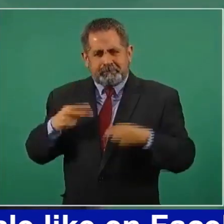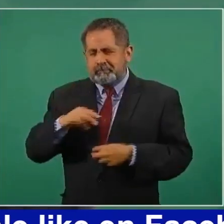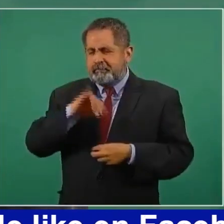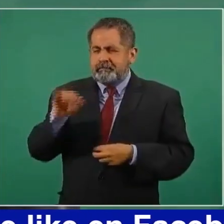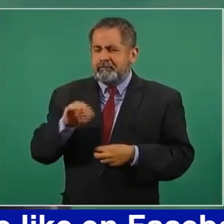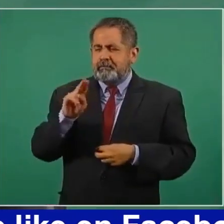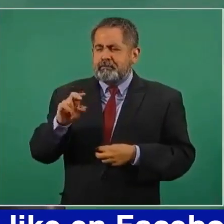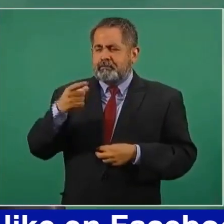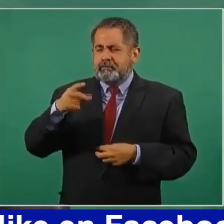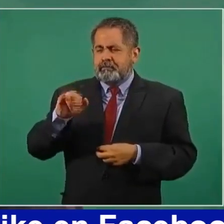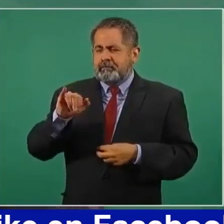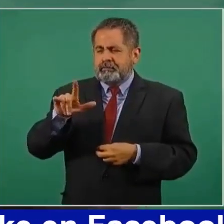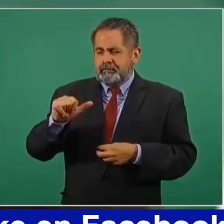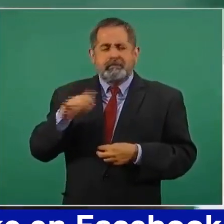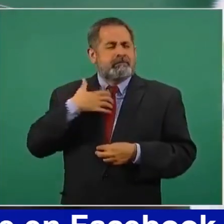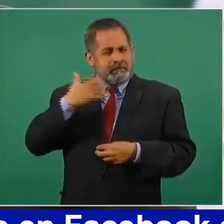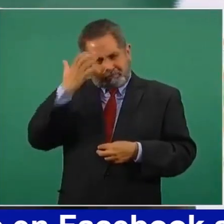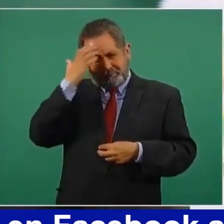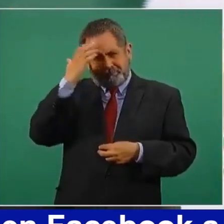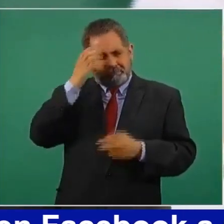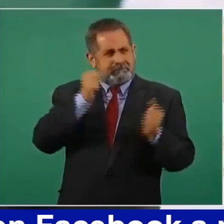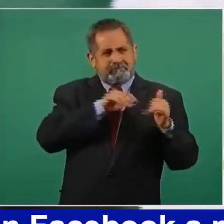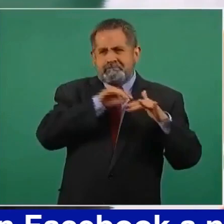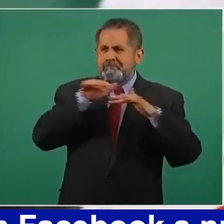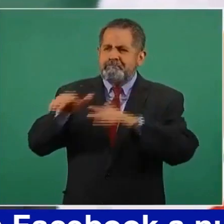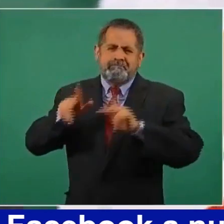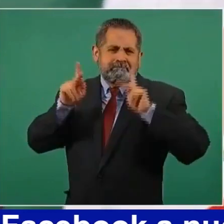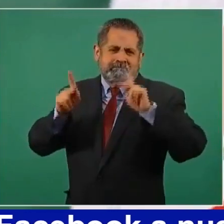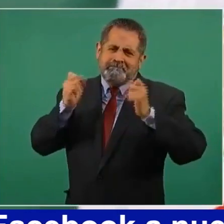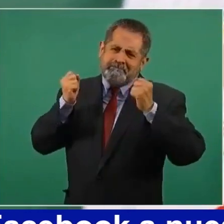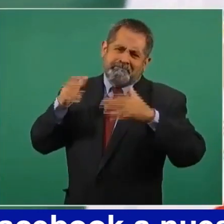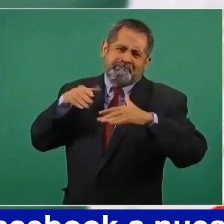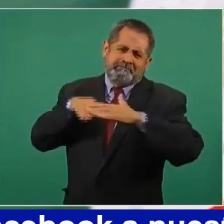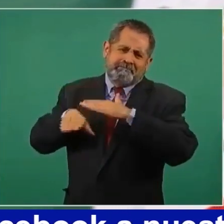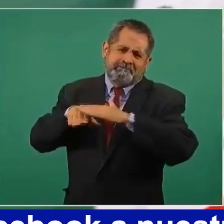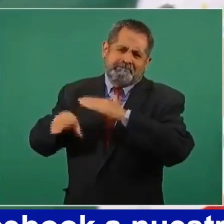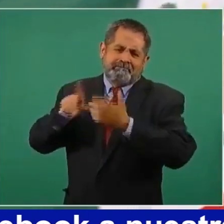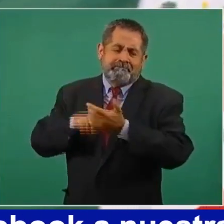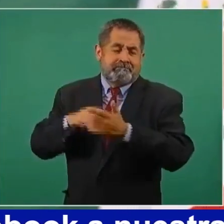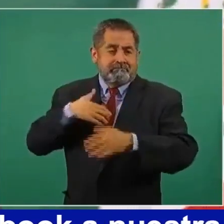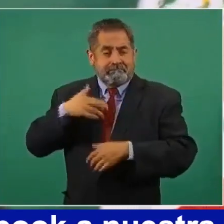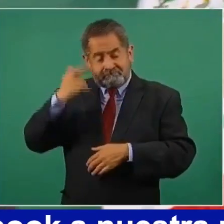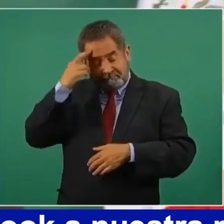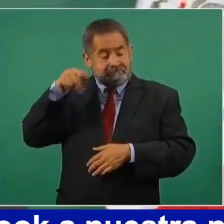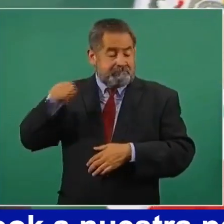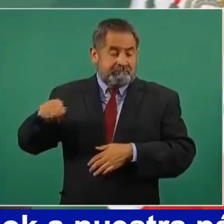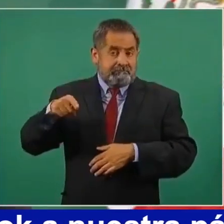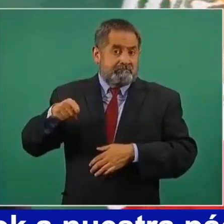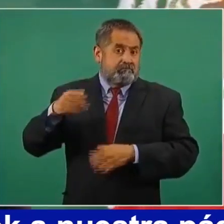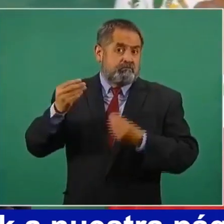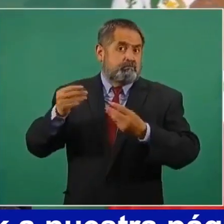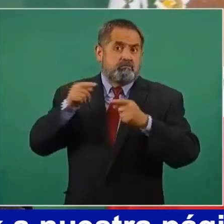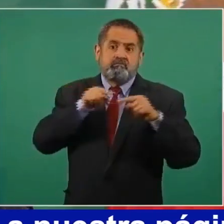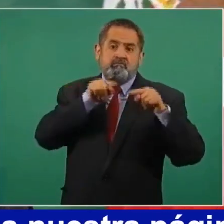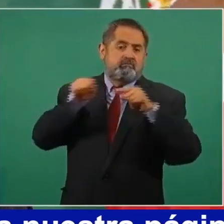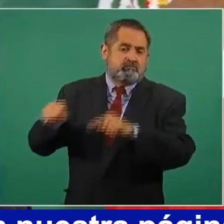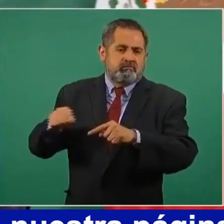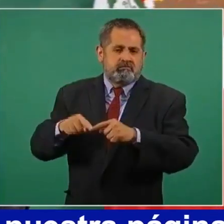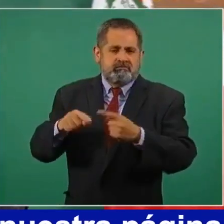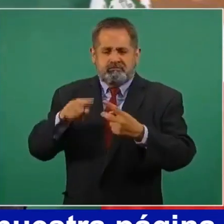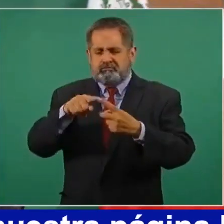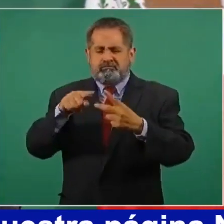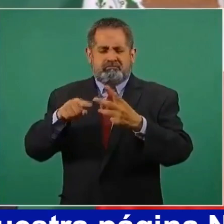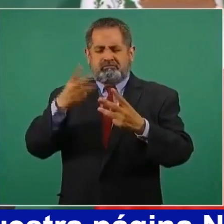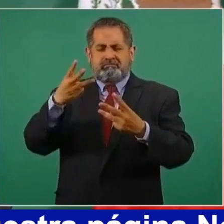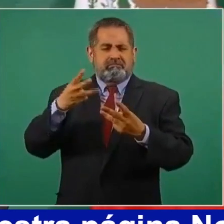Solo entre ellos, a través de sus familiares, amigos y cómplices. Y lo más grave, presidente, en días